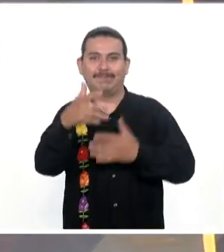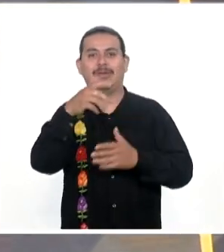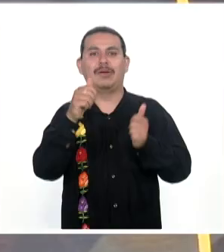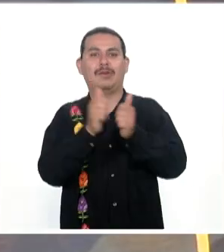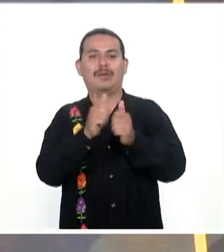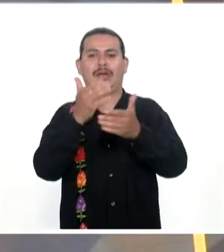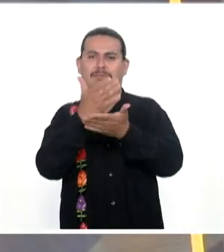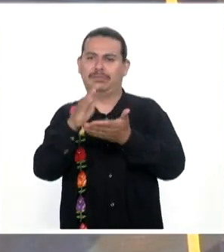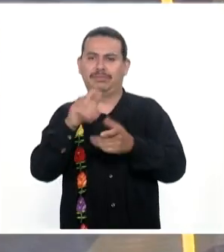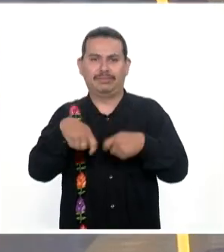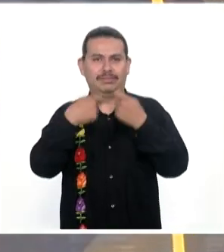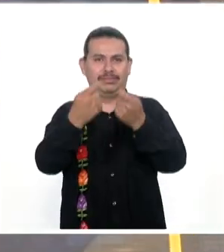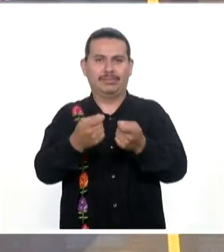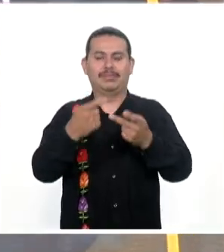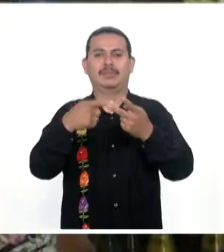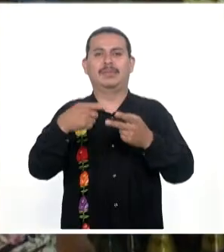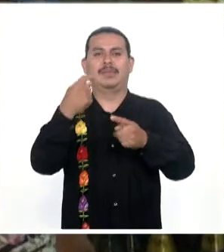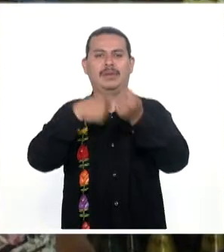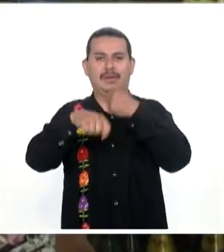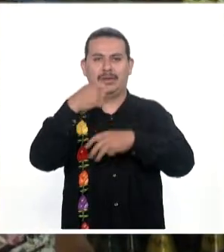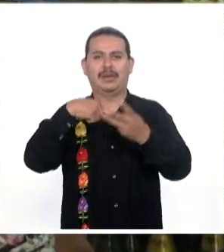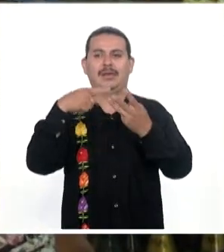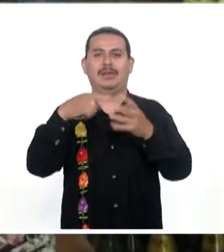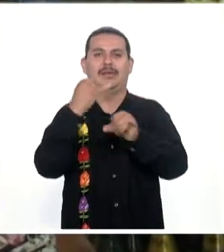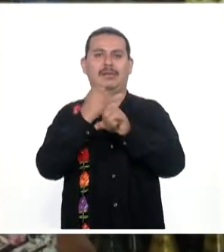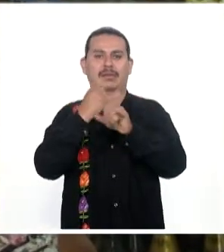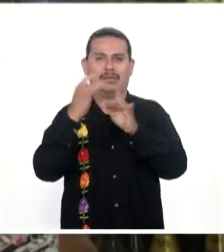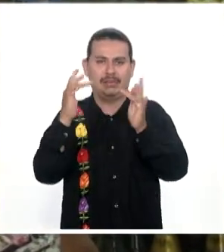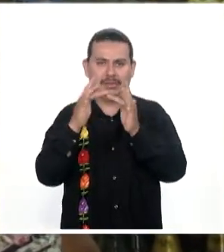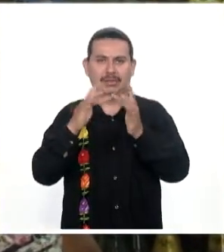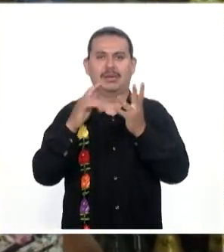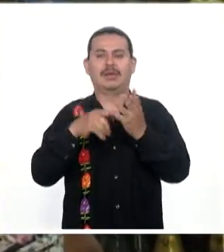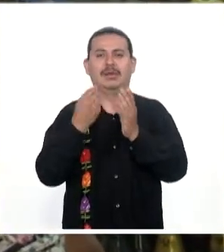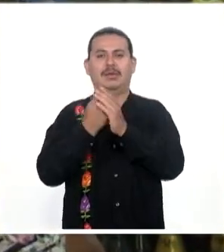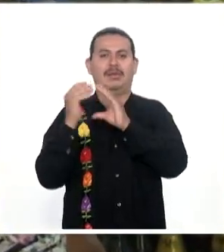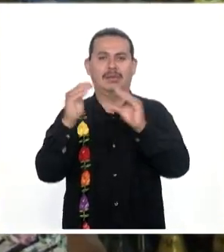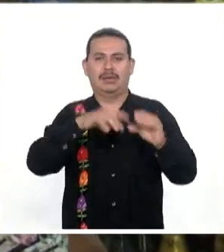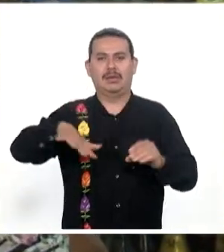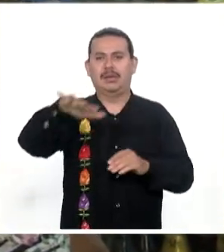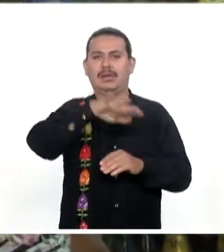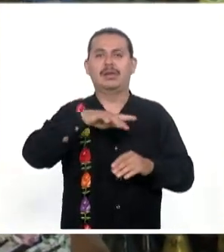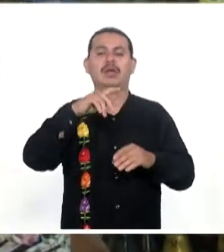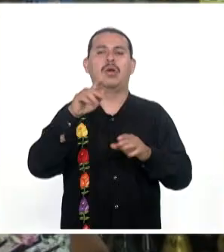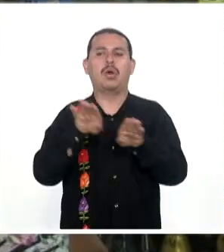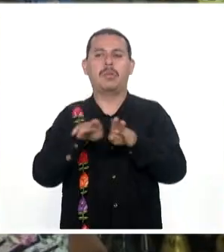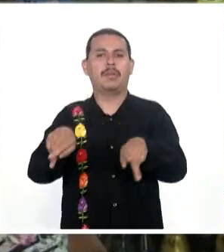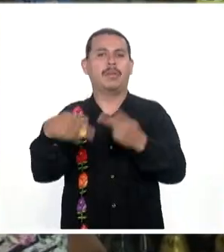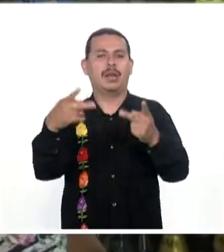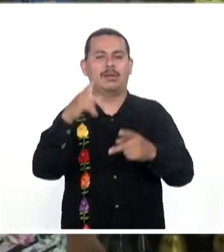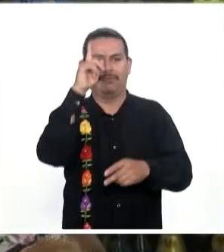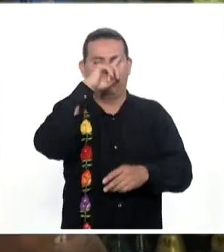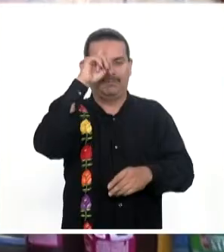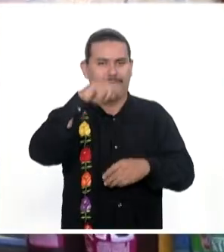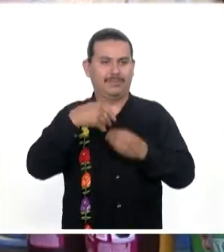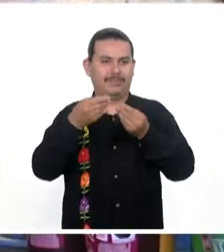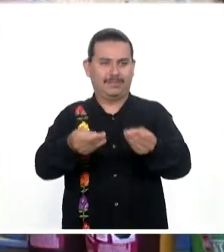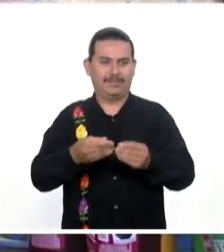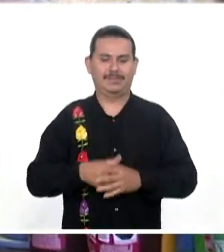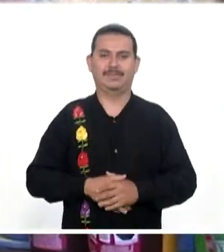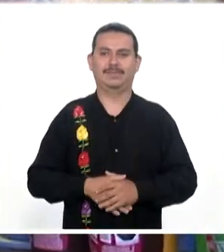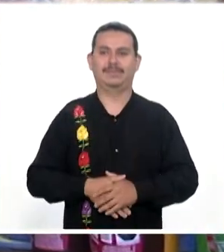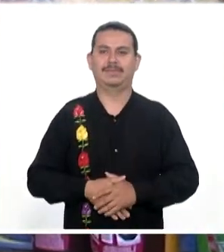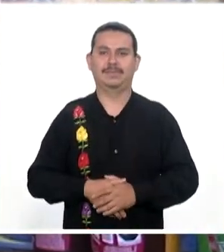Mediante el acceso A crédito Miscelánea Digitalización Capacitaciones Y ejecución Del punto De venta